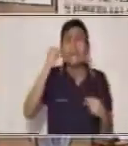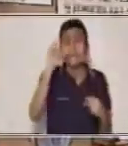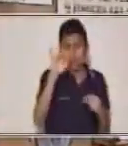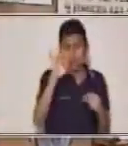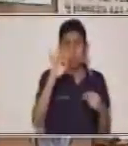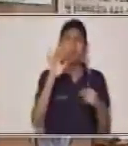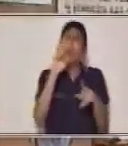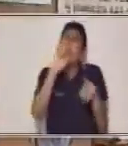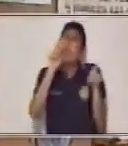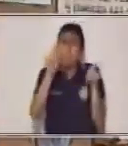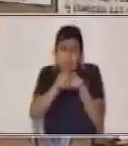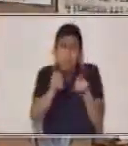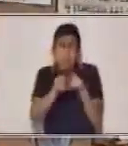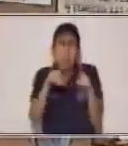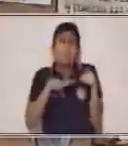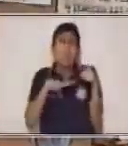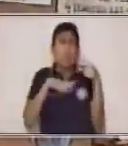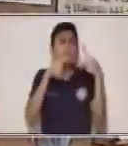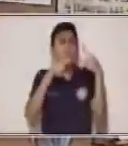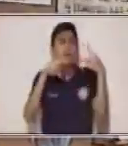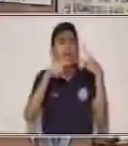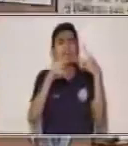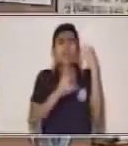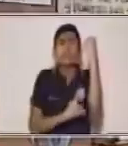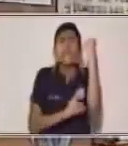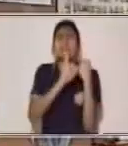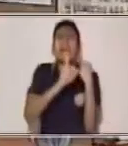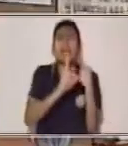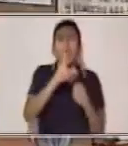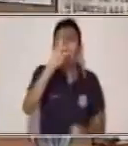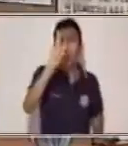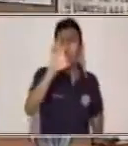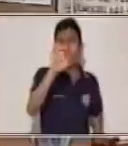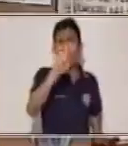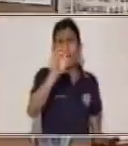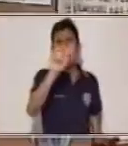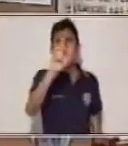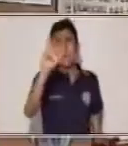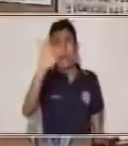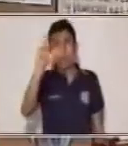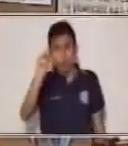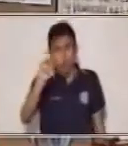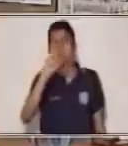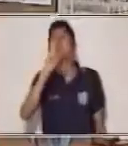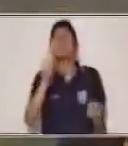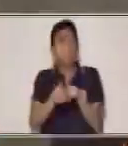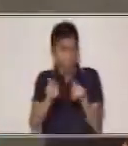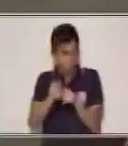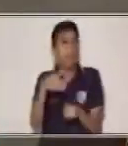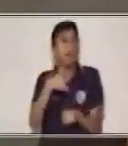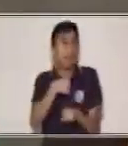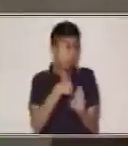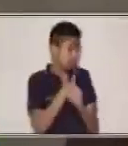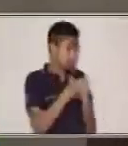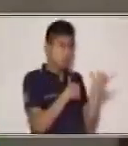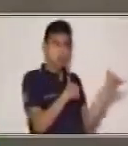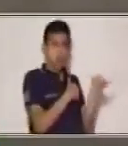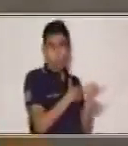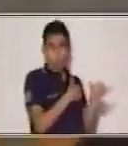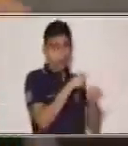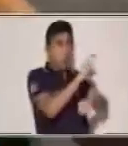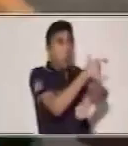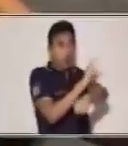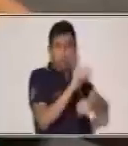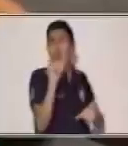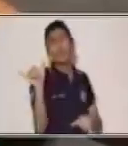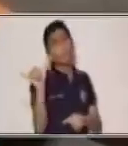tiene un nudo o desarrollo. A ver, ¿qué es un nudo o desarrollo? Muy bien. Es donde se ve el conflicto de lo que se va